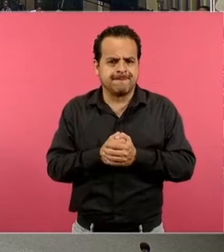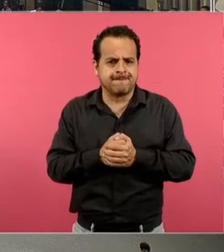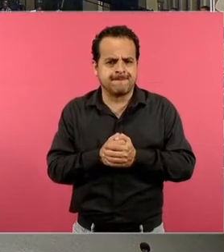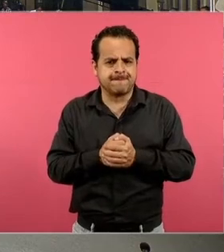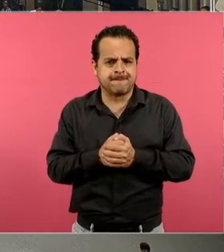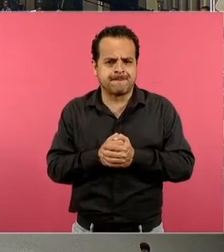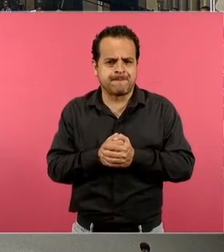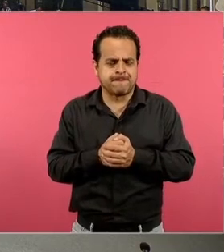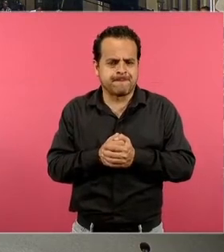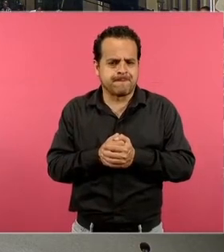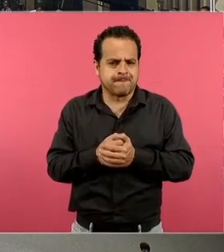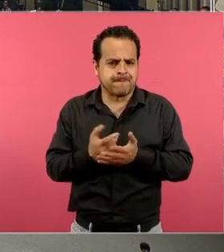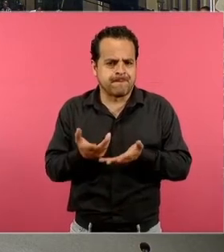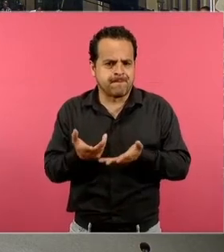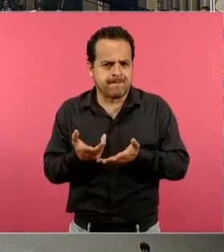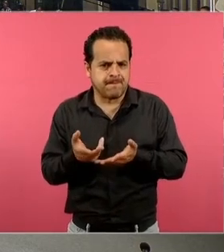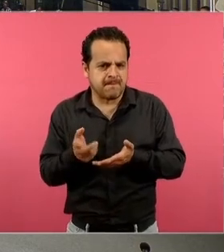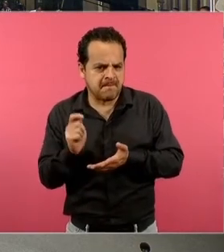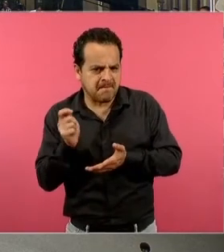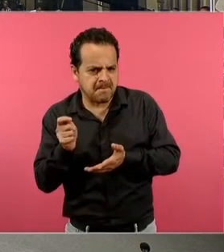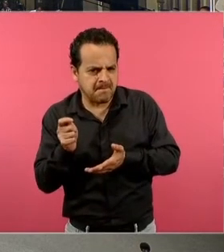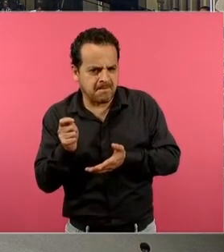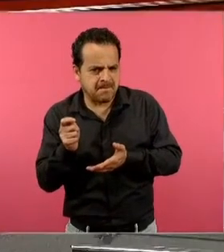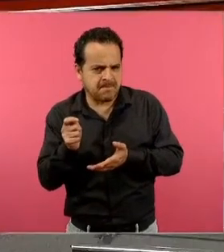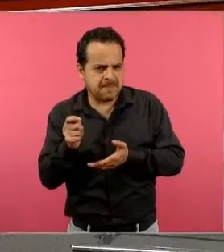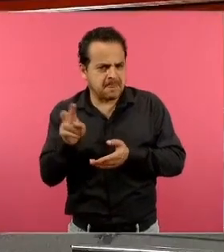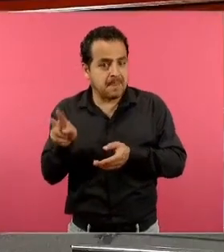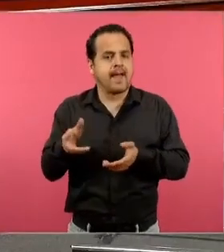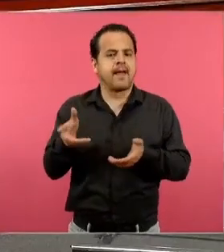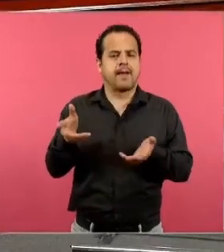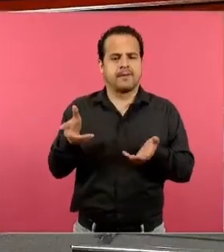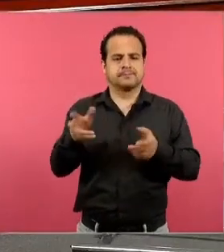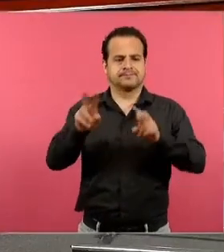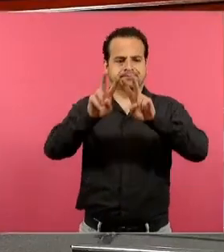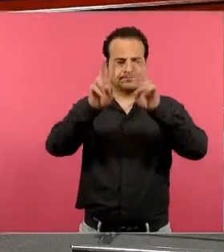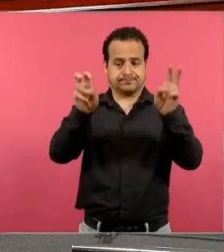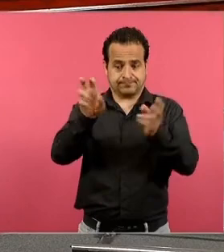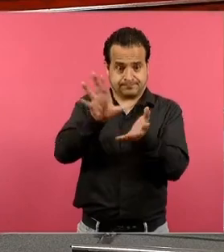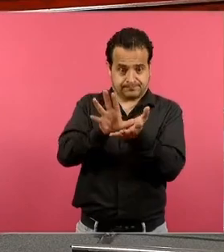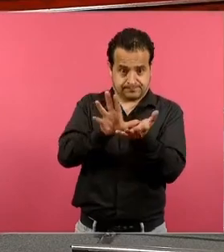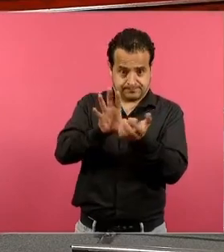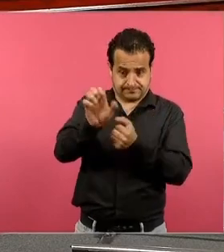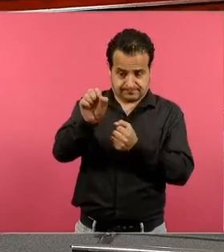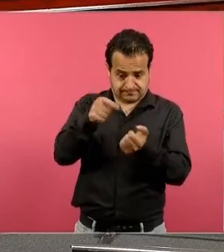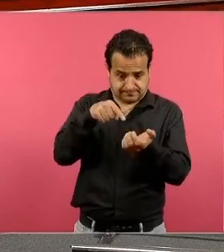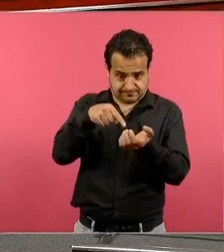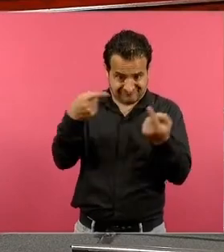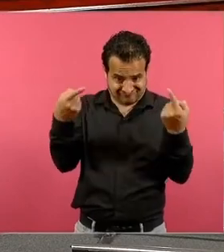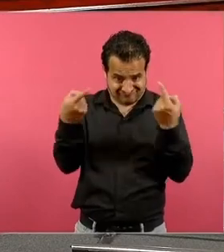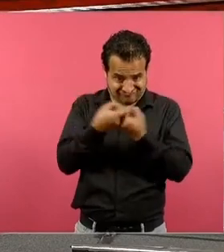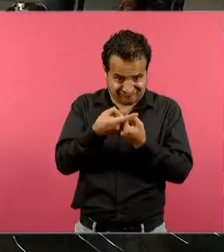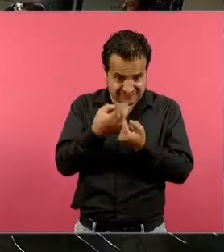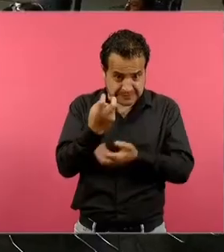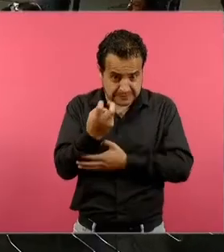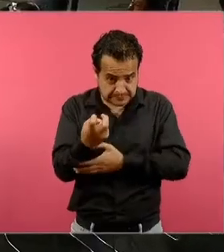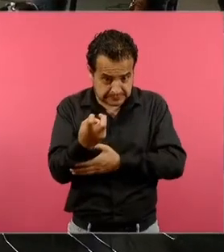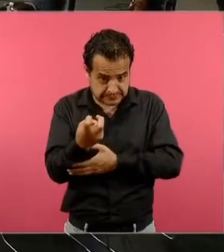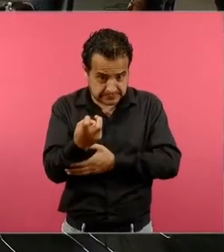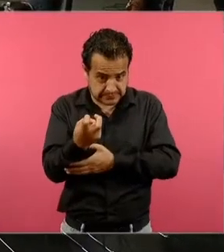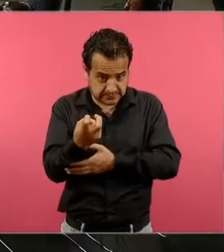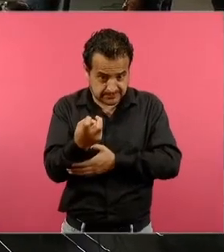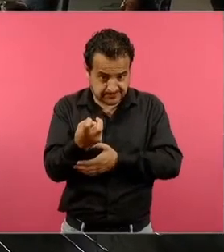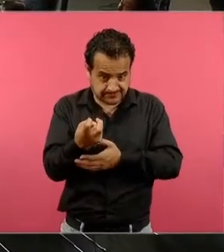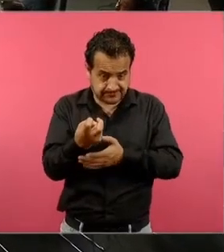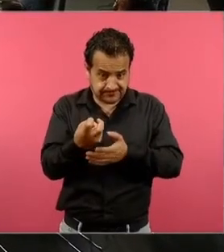de la controversia constitucional ¿esto es lo que preguntas? y lo que sucedió ayer el diputado local del